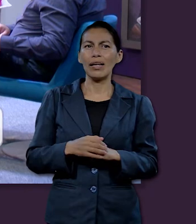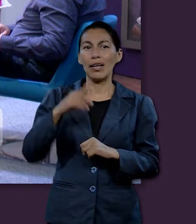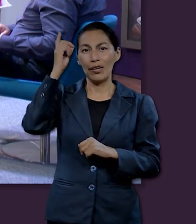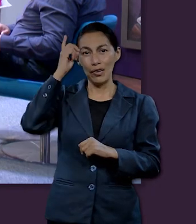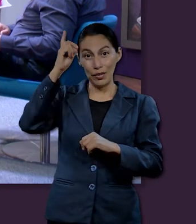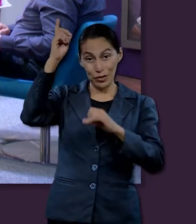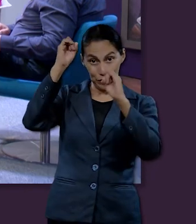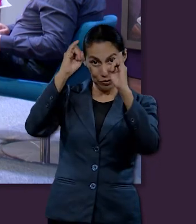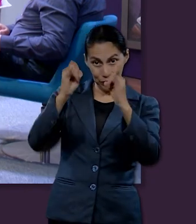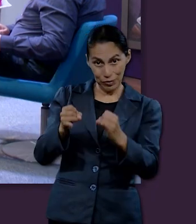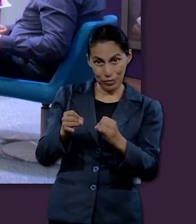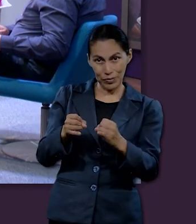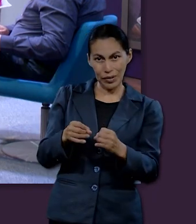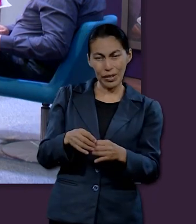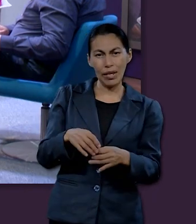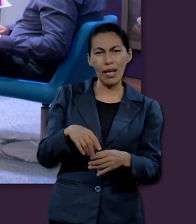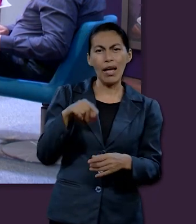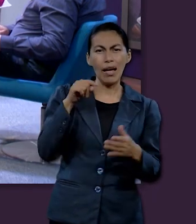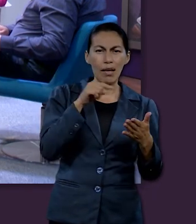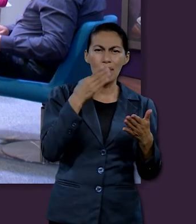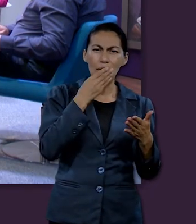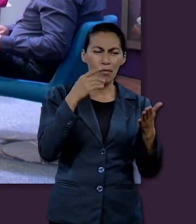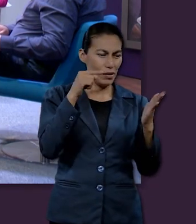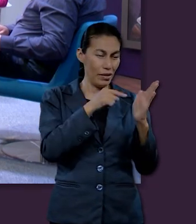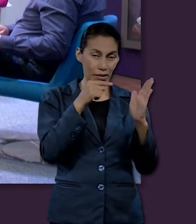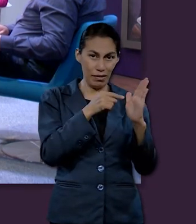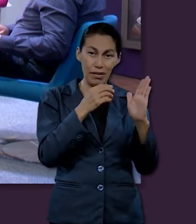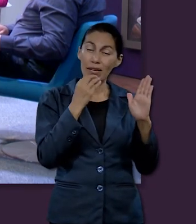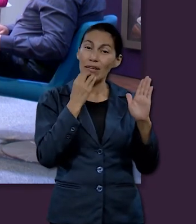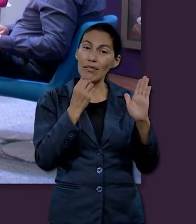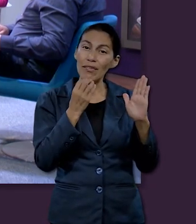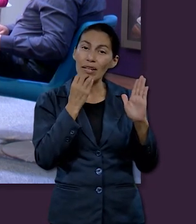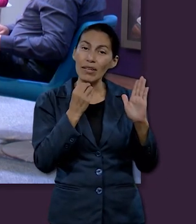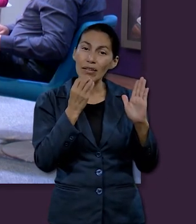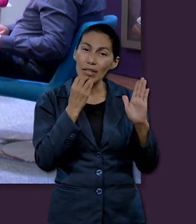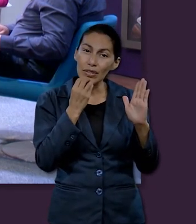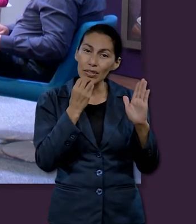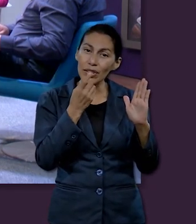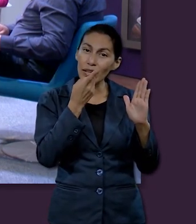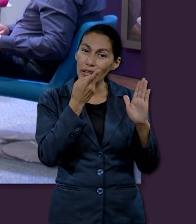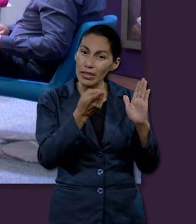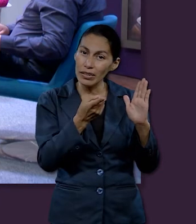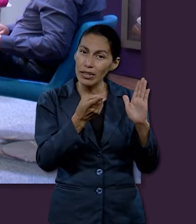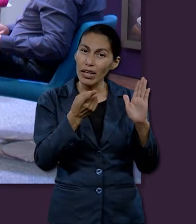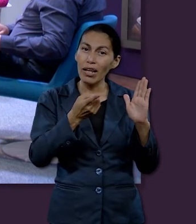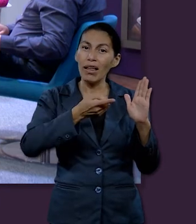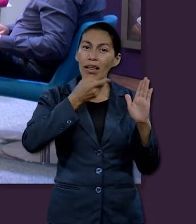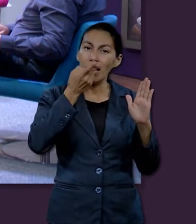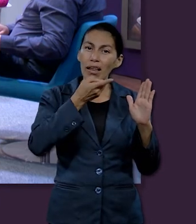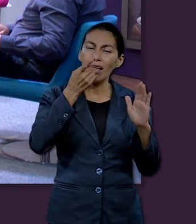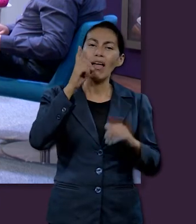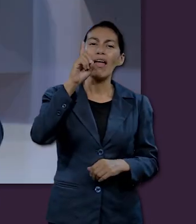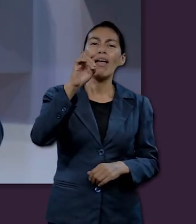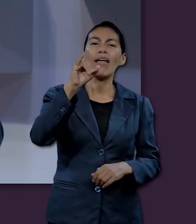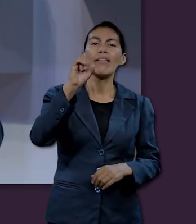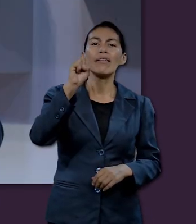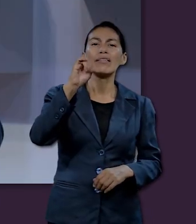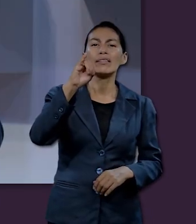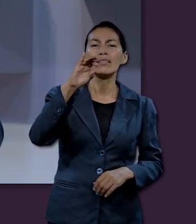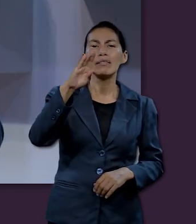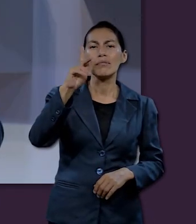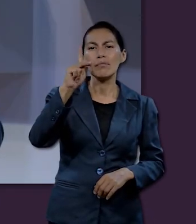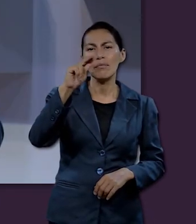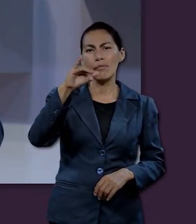trae una palabra que es la disciplina. Y voy a hacerles una pregunta. ¿Ustedes